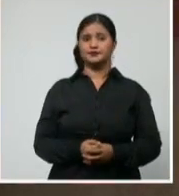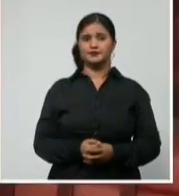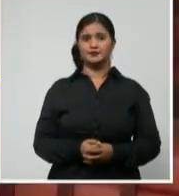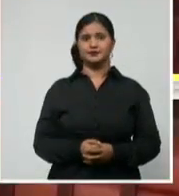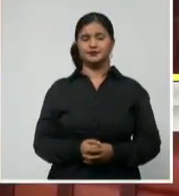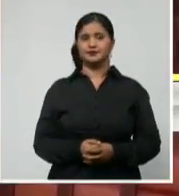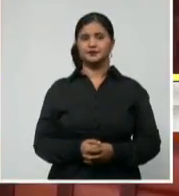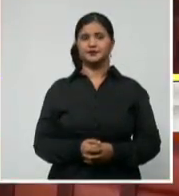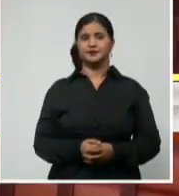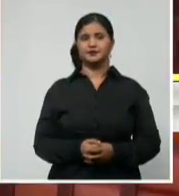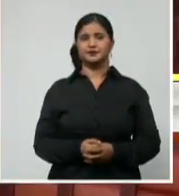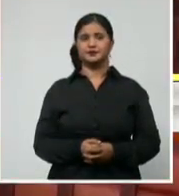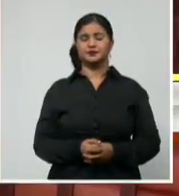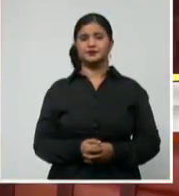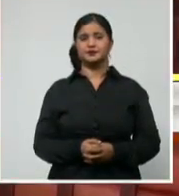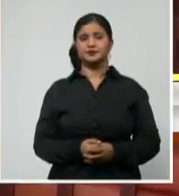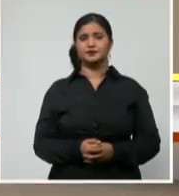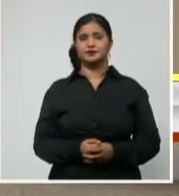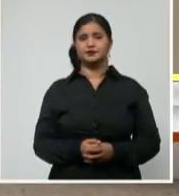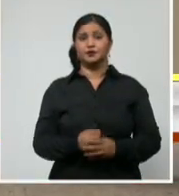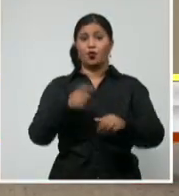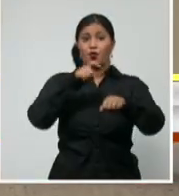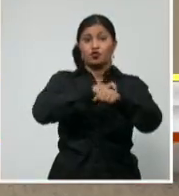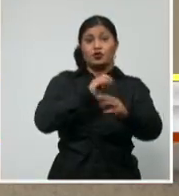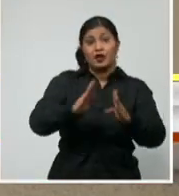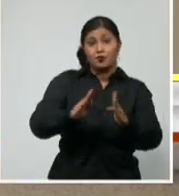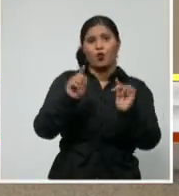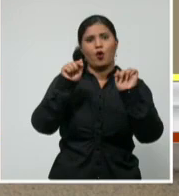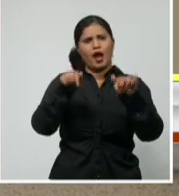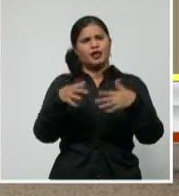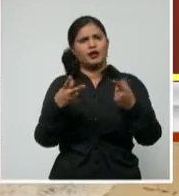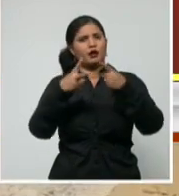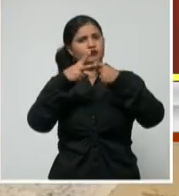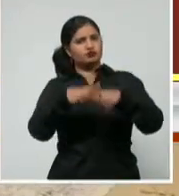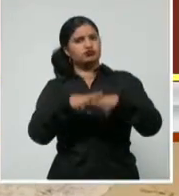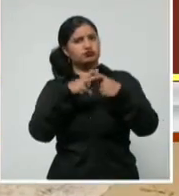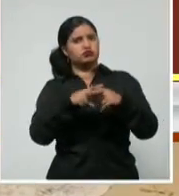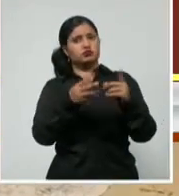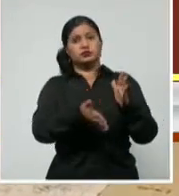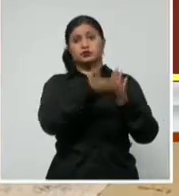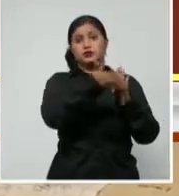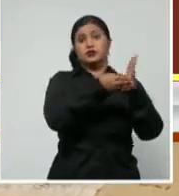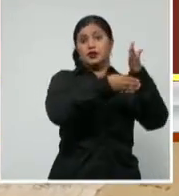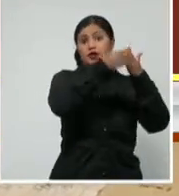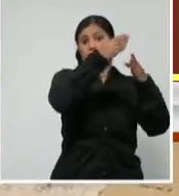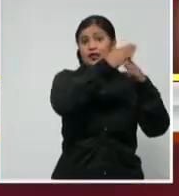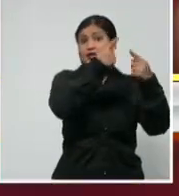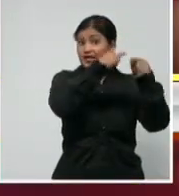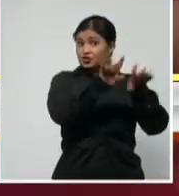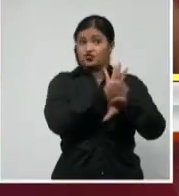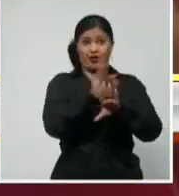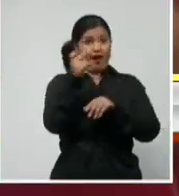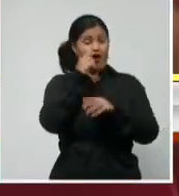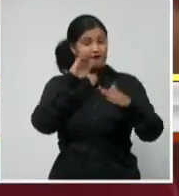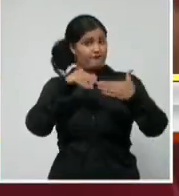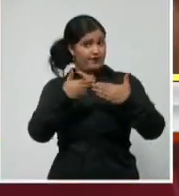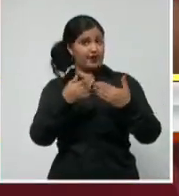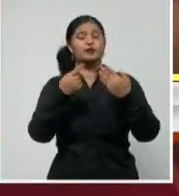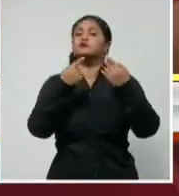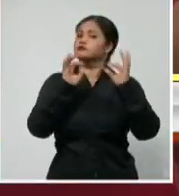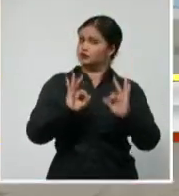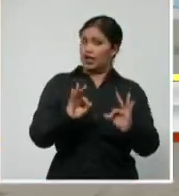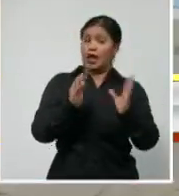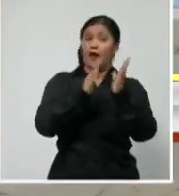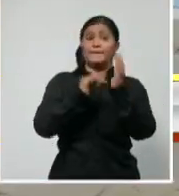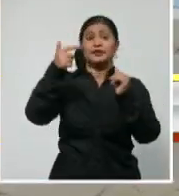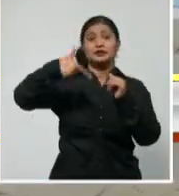Tras un periodo de mantenimiento, los centros turísticos de vuelta abajo iniciaron las actividades veraniegas. Durante el mes de julio, más